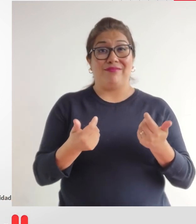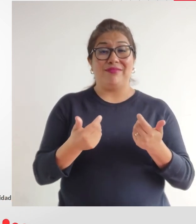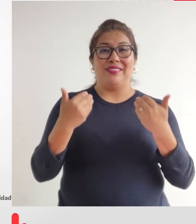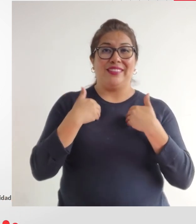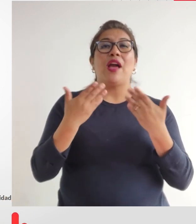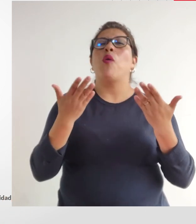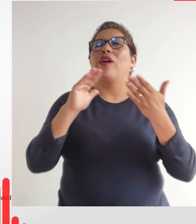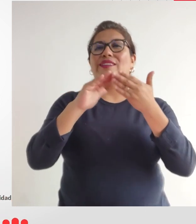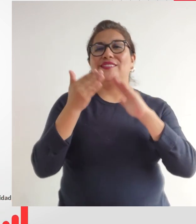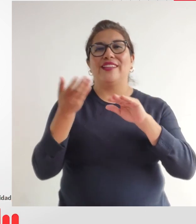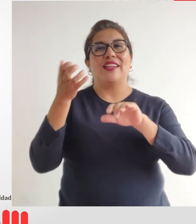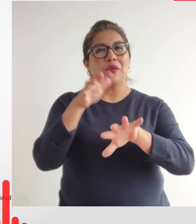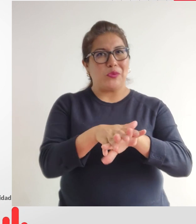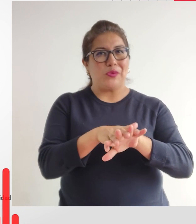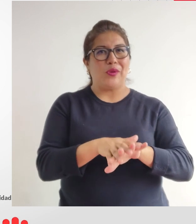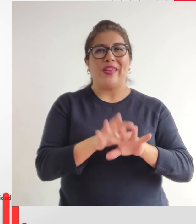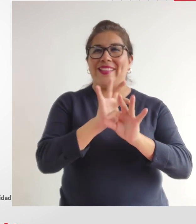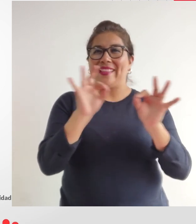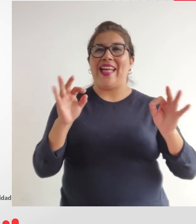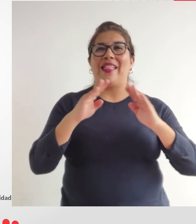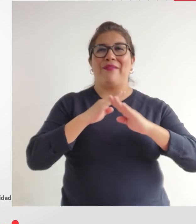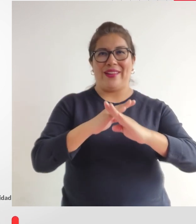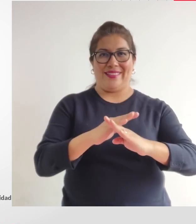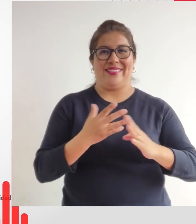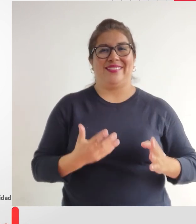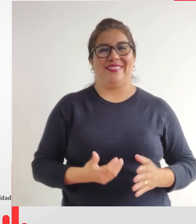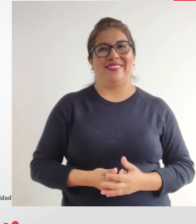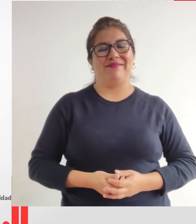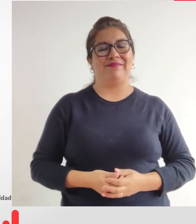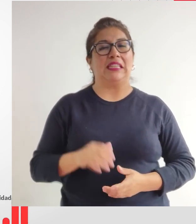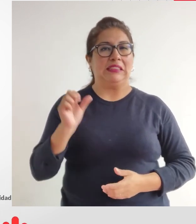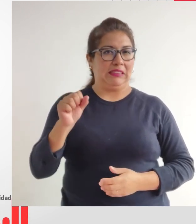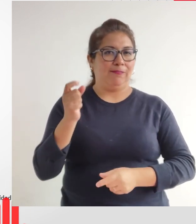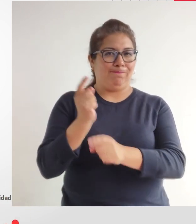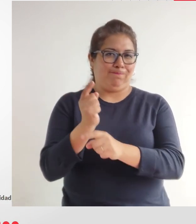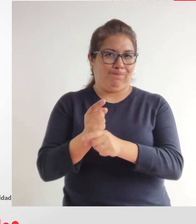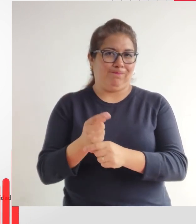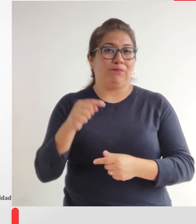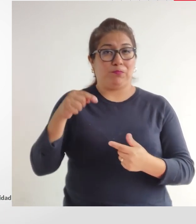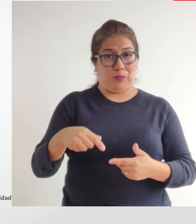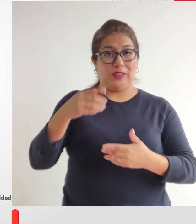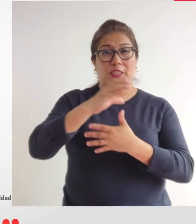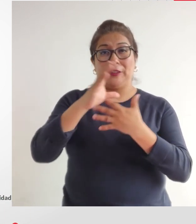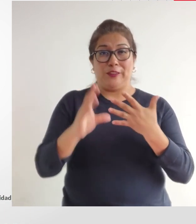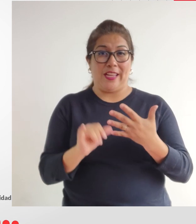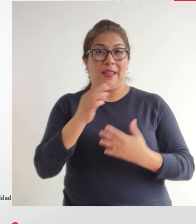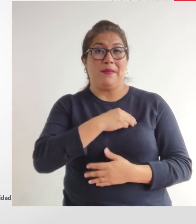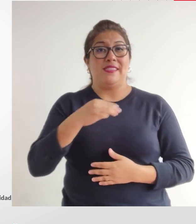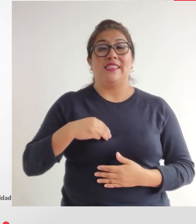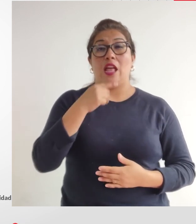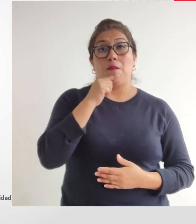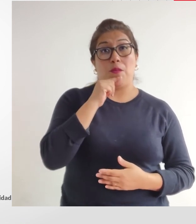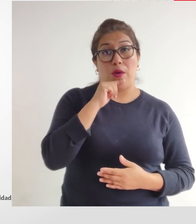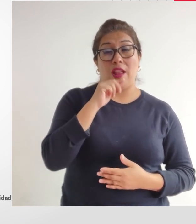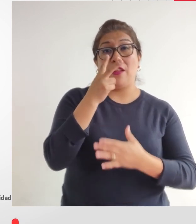tengamos una sociedad inclusiva y sin barreras. Así es, Enrique. Por eso, desde CONADIS, desde el Ministerio de la